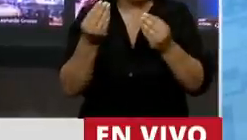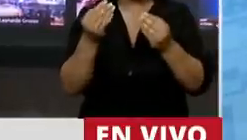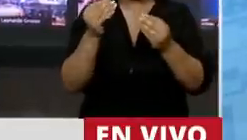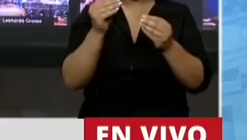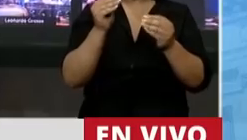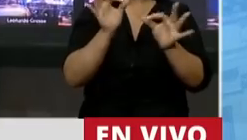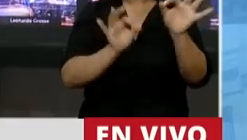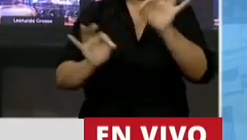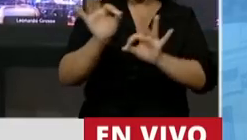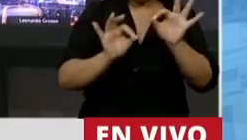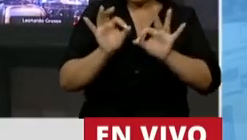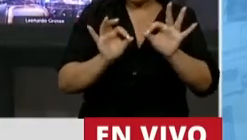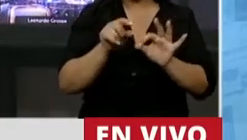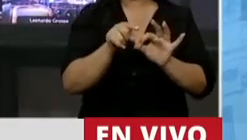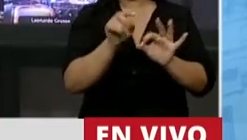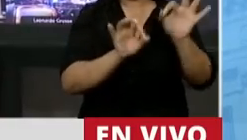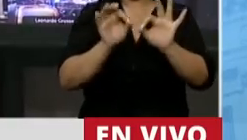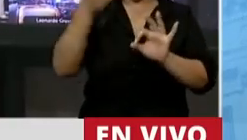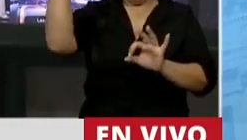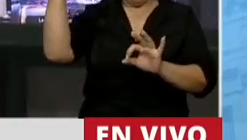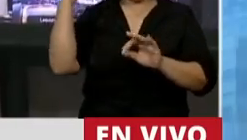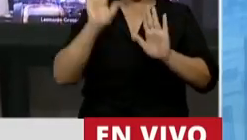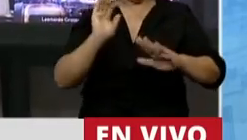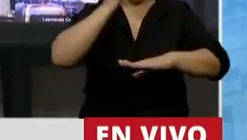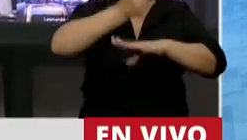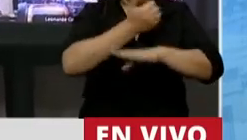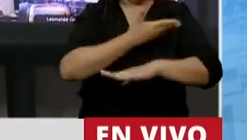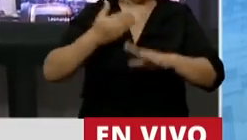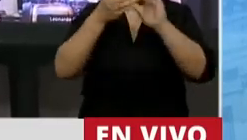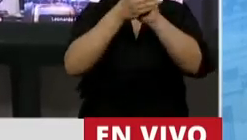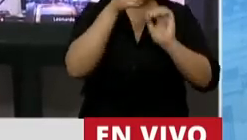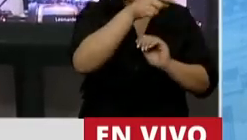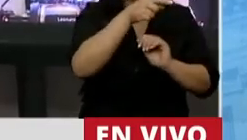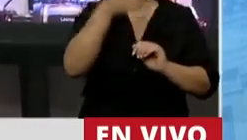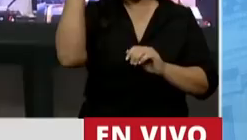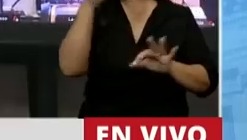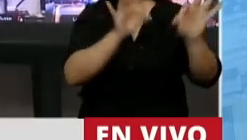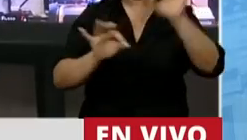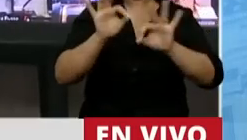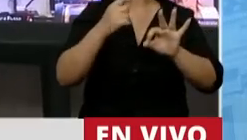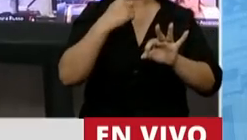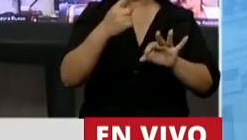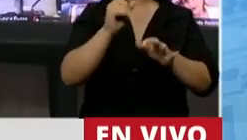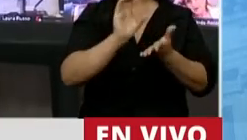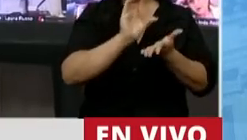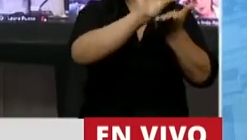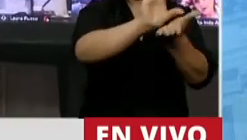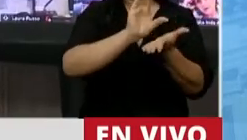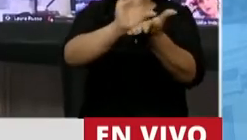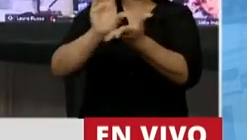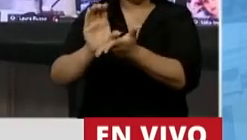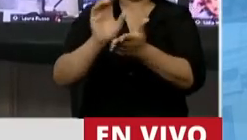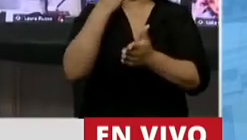más laxo que este, porque preveía precisamente la devolución a dos años